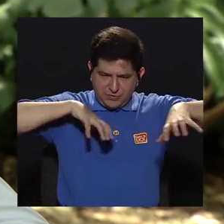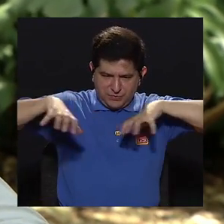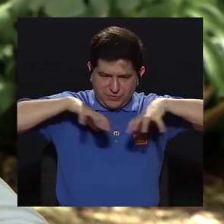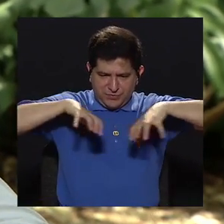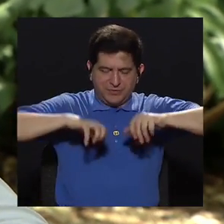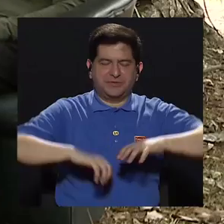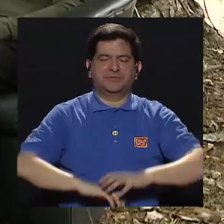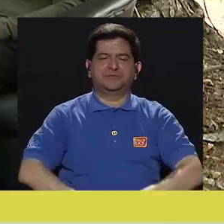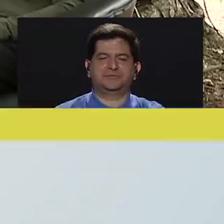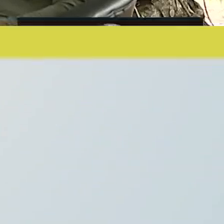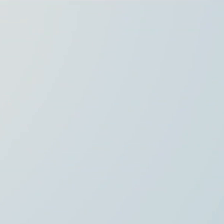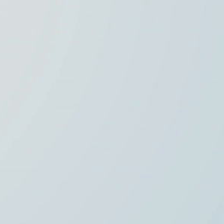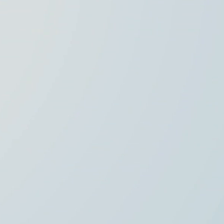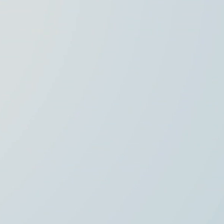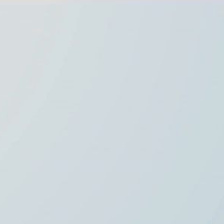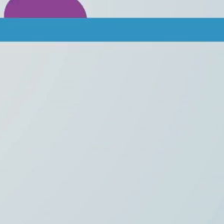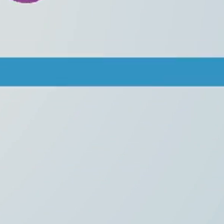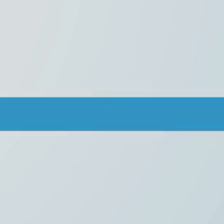Movimiento.